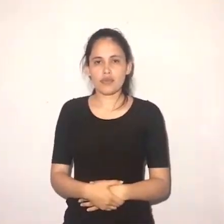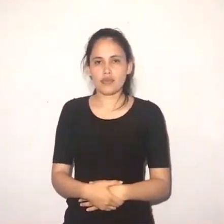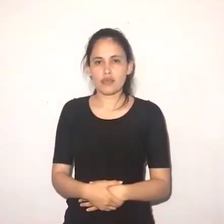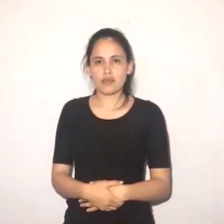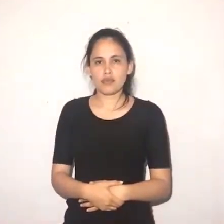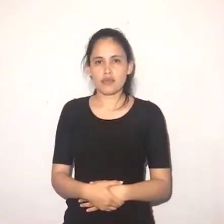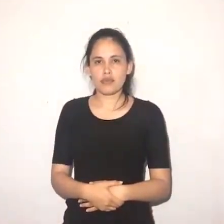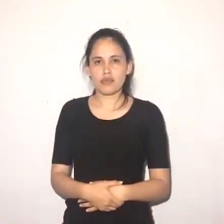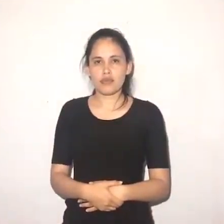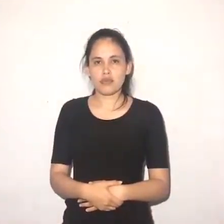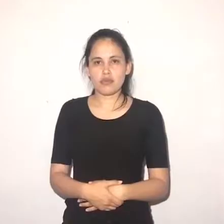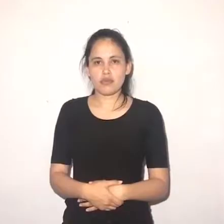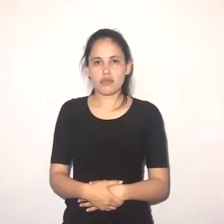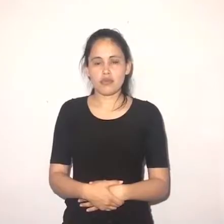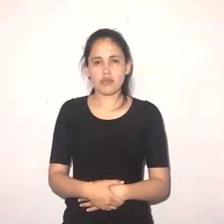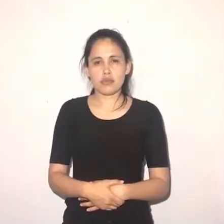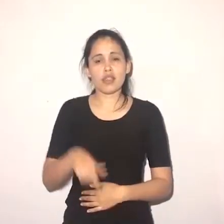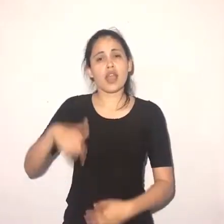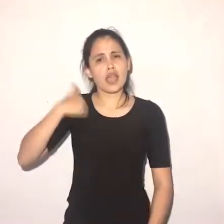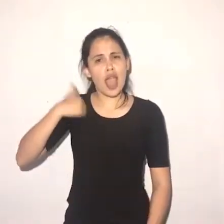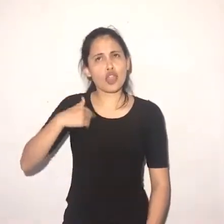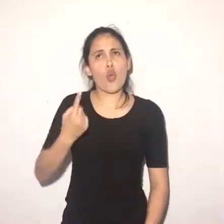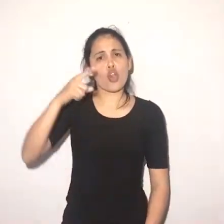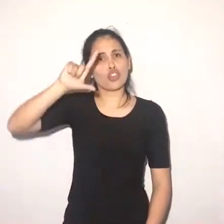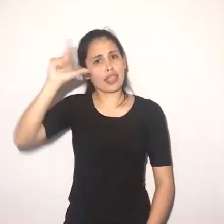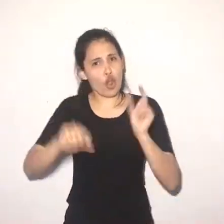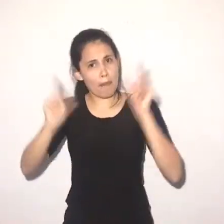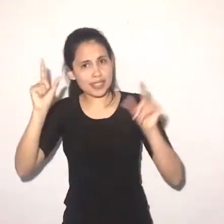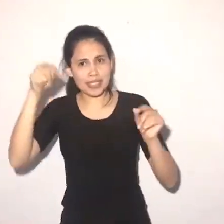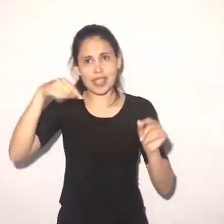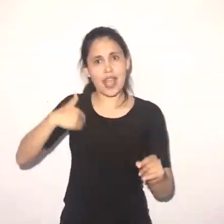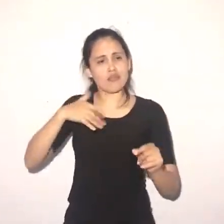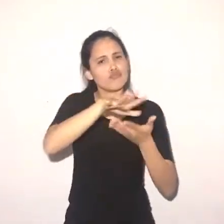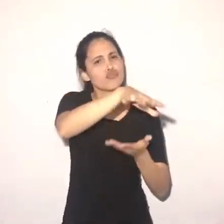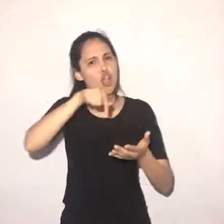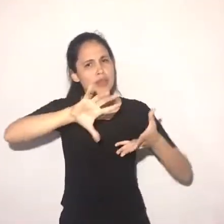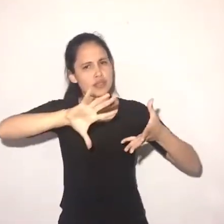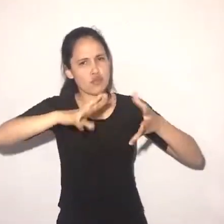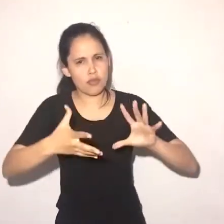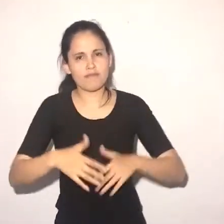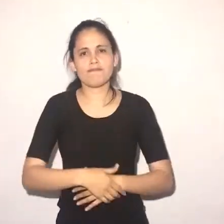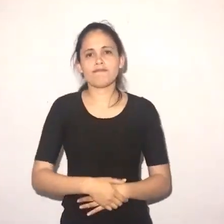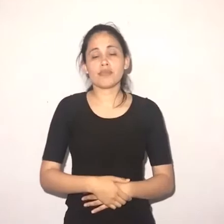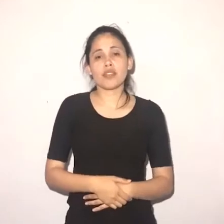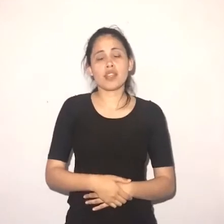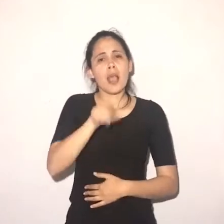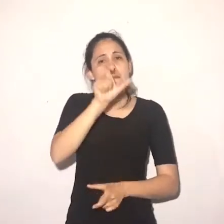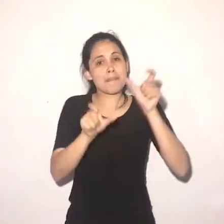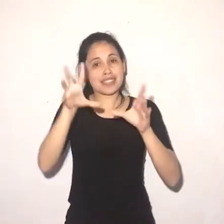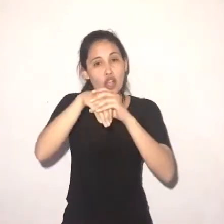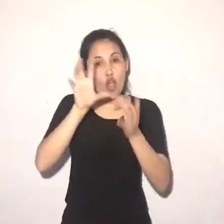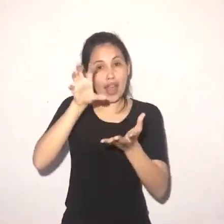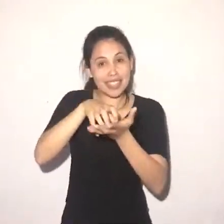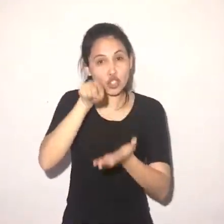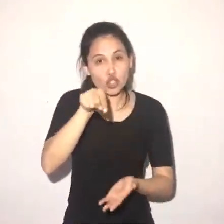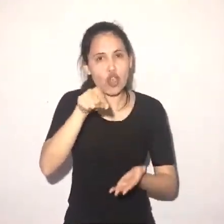límites máximos de radiación a los cuales los seres humanos podemos estar expuestos. Argentina es uno de los tantos países que se rige con los parámetros